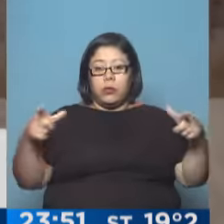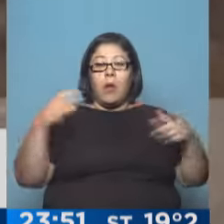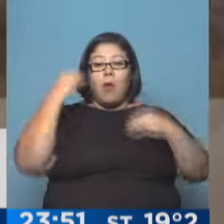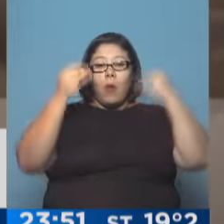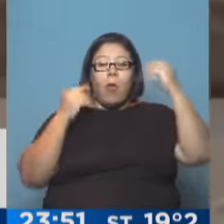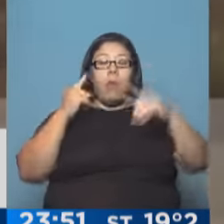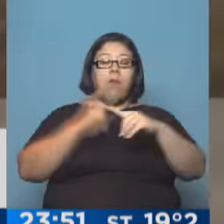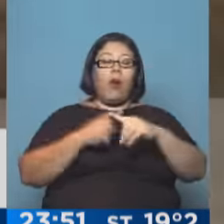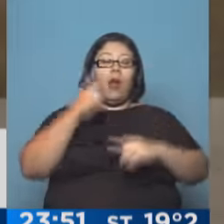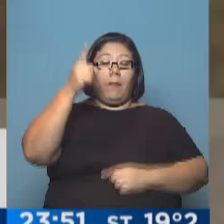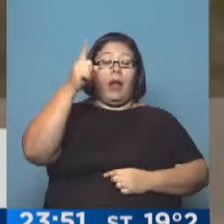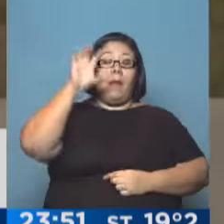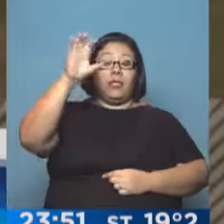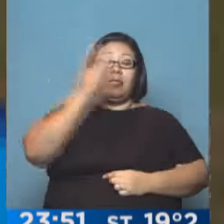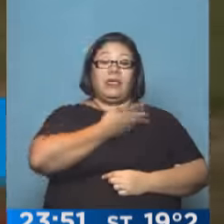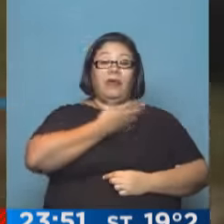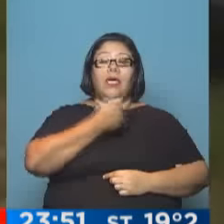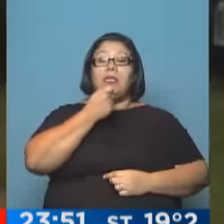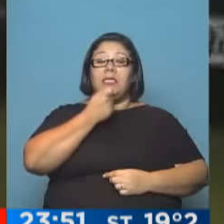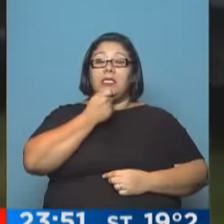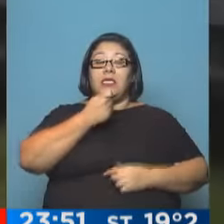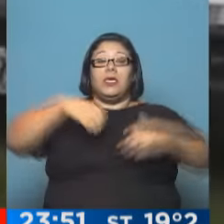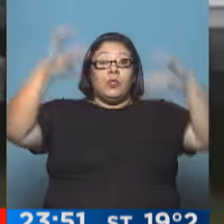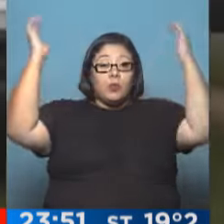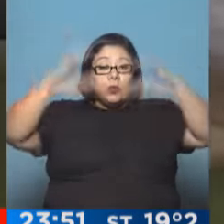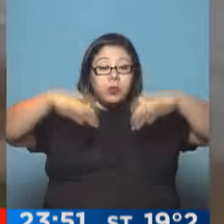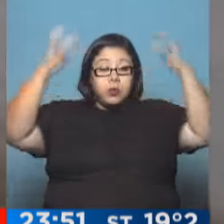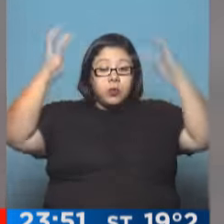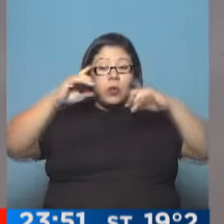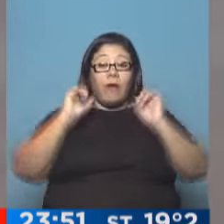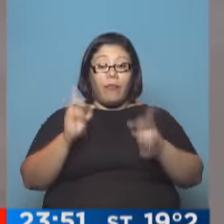Se teme que de continuar las lluvias, el agua ingrese a la ciudad.